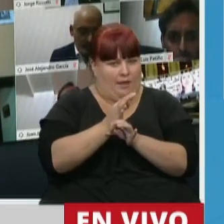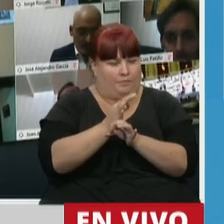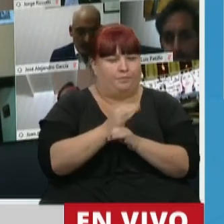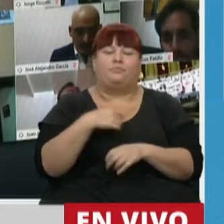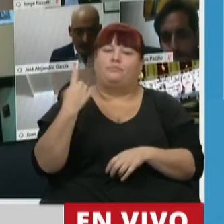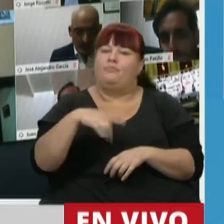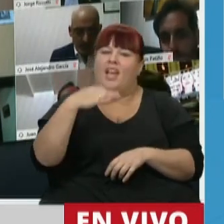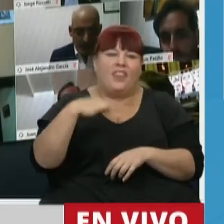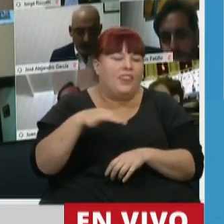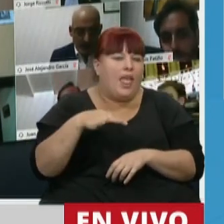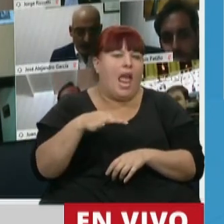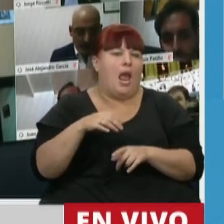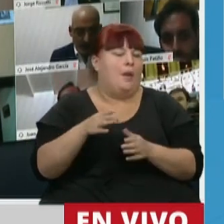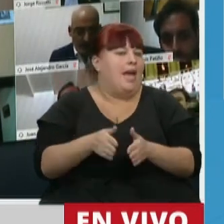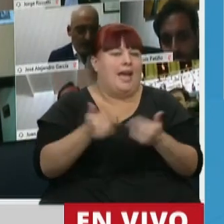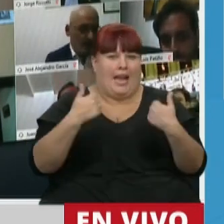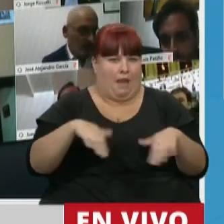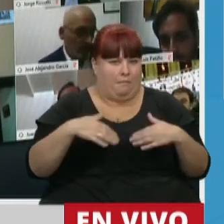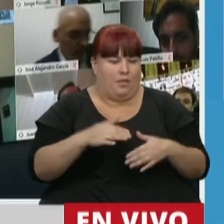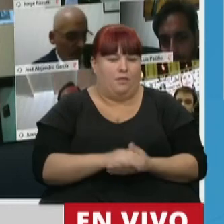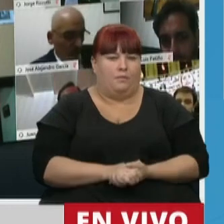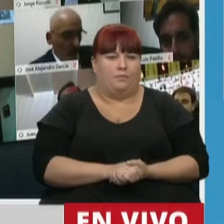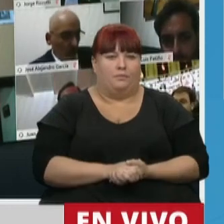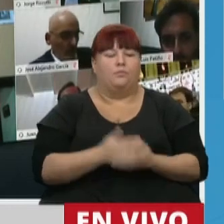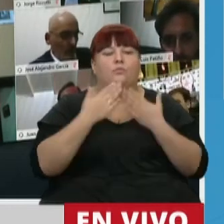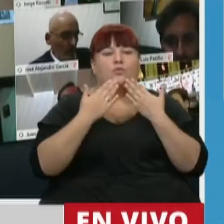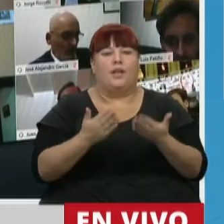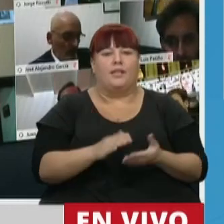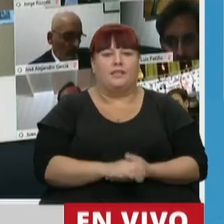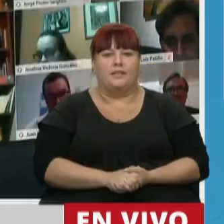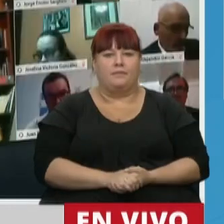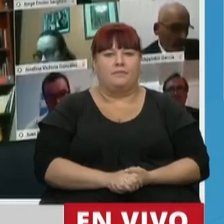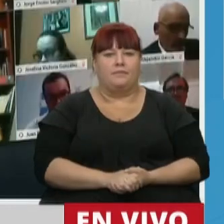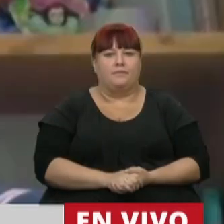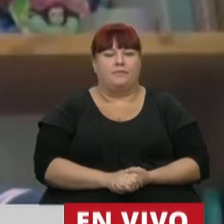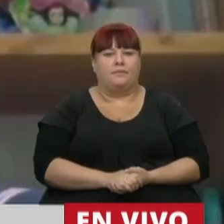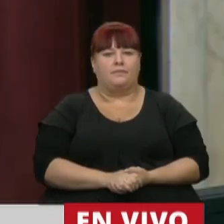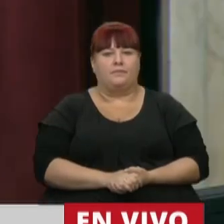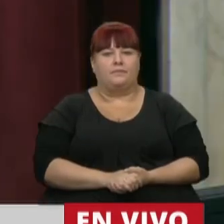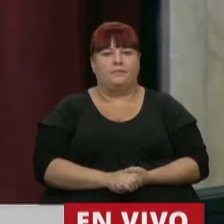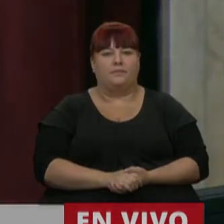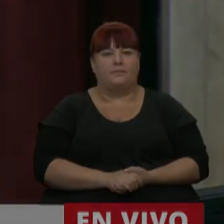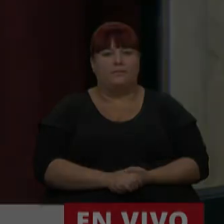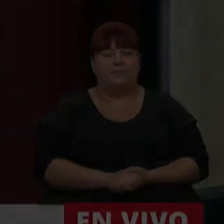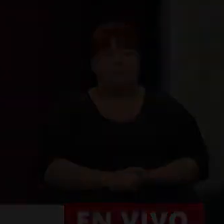Y vamos a tener que hacerlo lo más pronto posible. Muchas gracias. Gracias, diputada Skaglia.